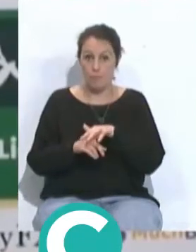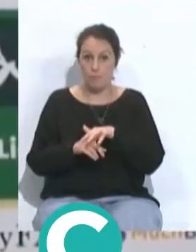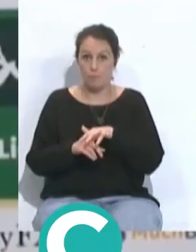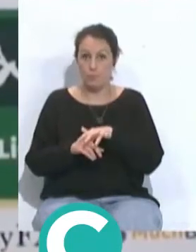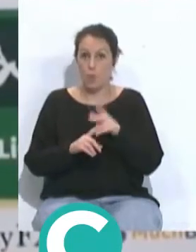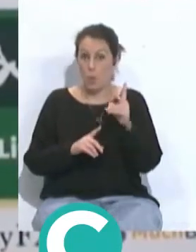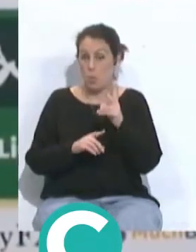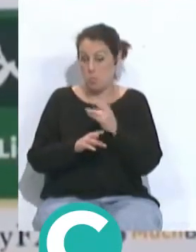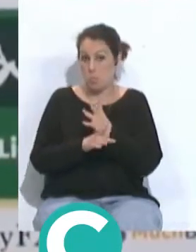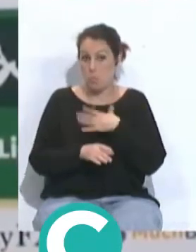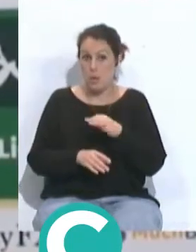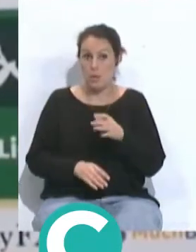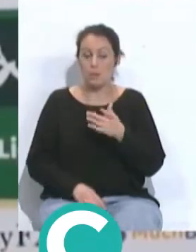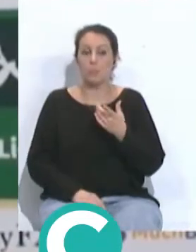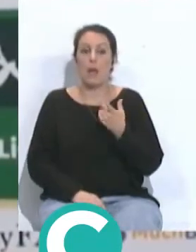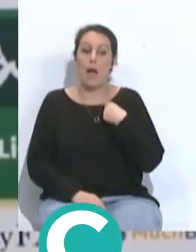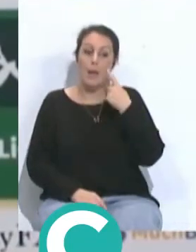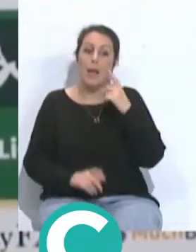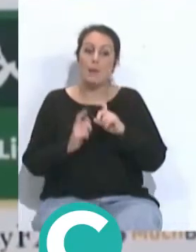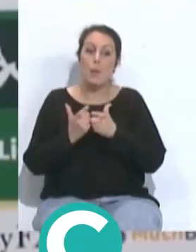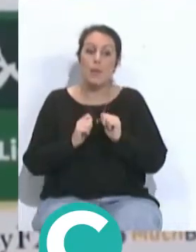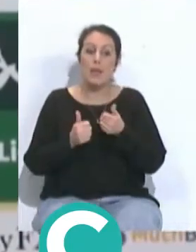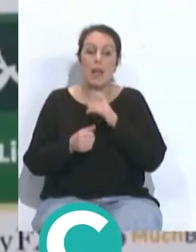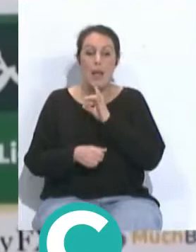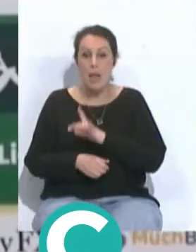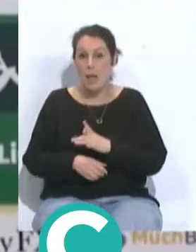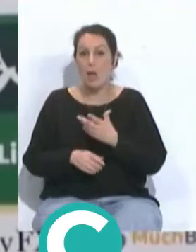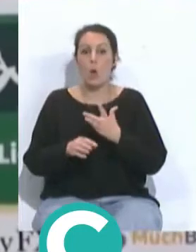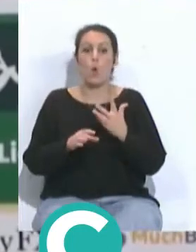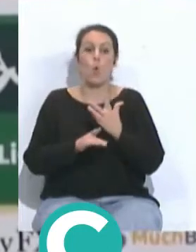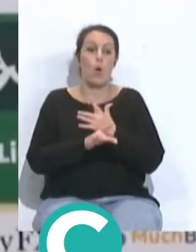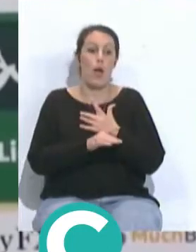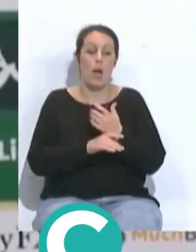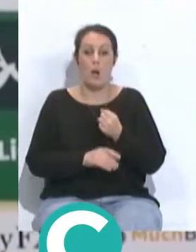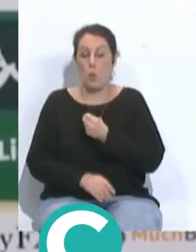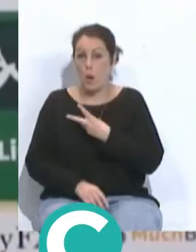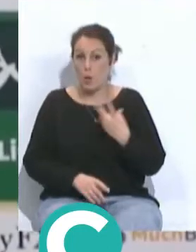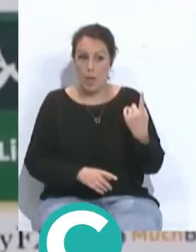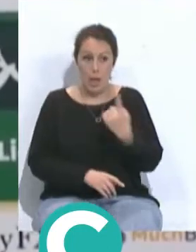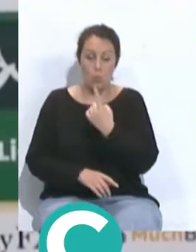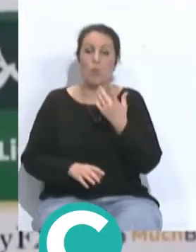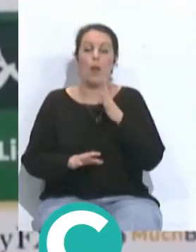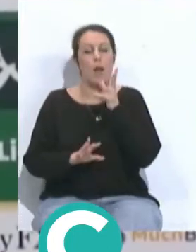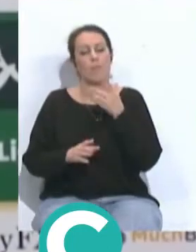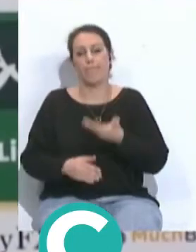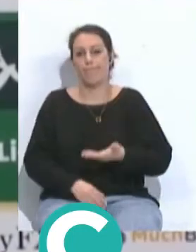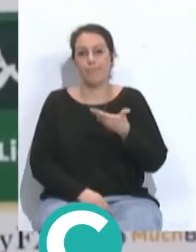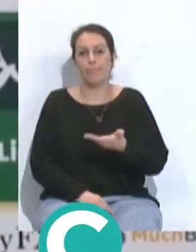los dos pueden jugar ya vamos a qué equipo comienza cuánto juegan cada uno pero por ahora es importante que estén